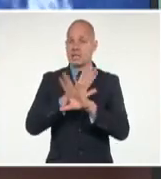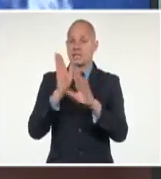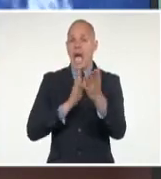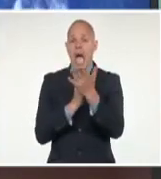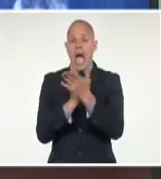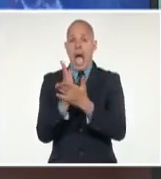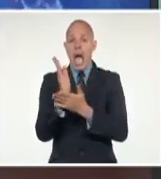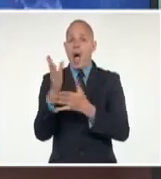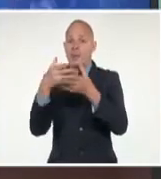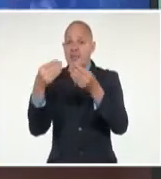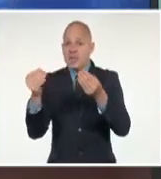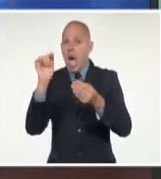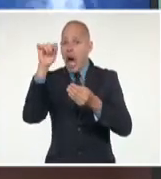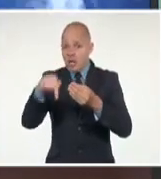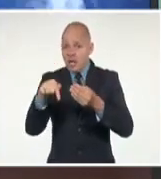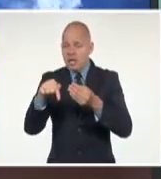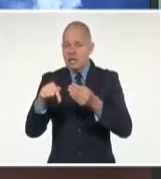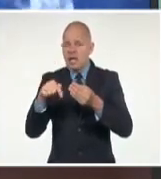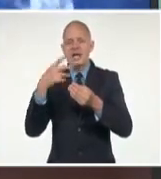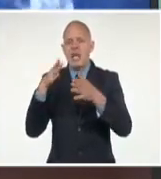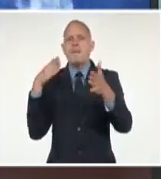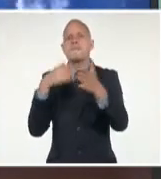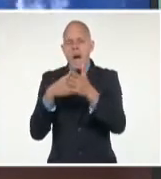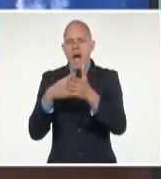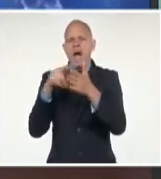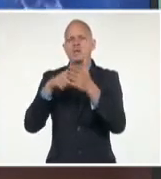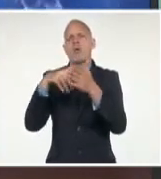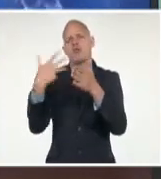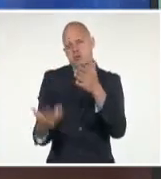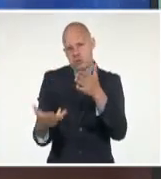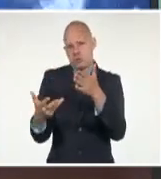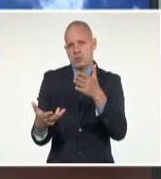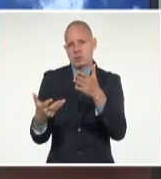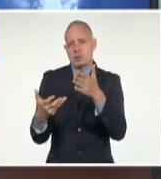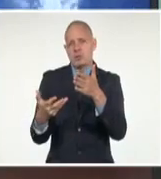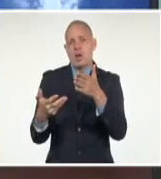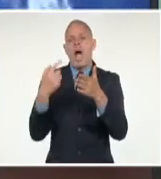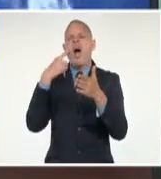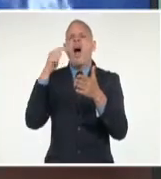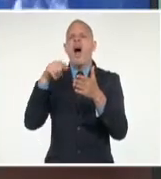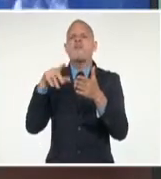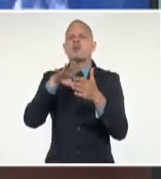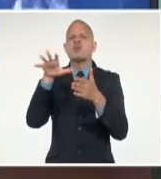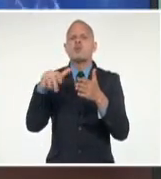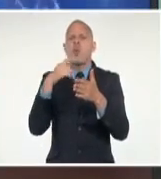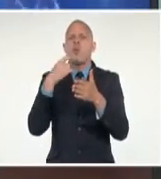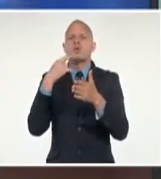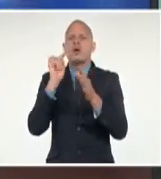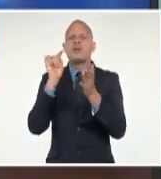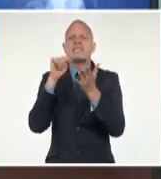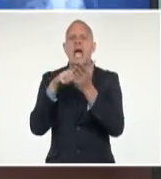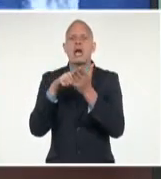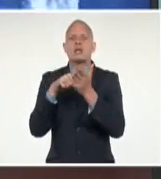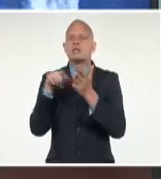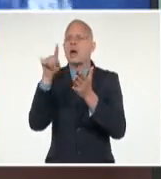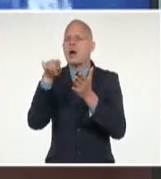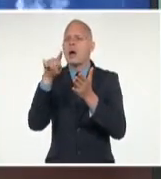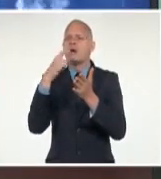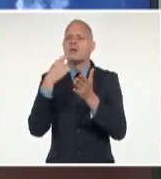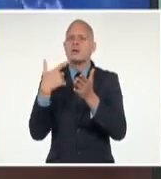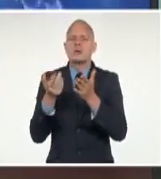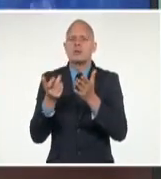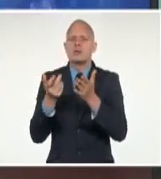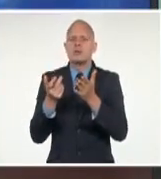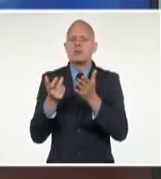pues entonces hay que lograr un centro de circulación, más o menos teórico, y decir